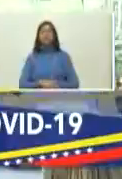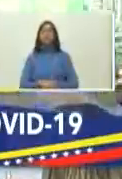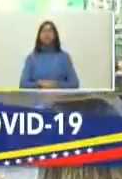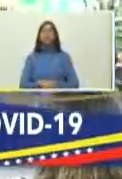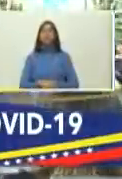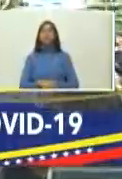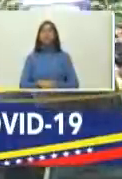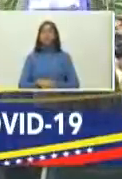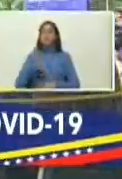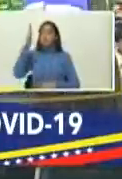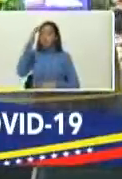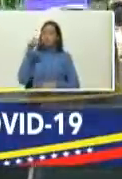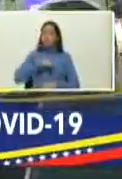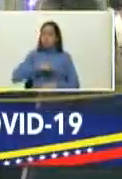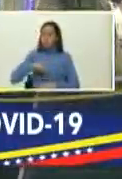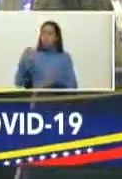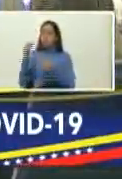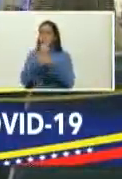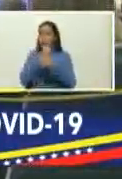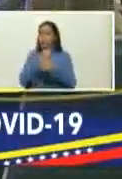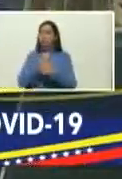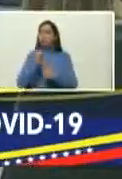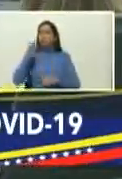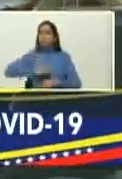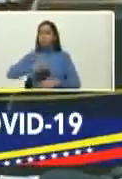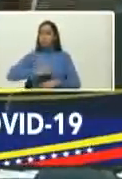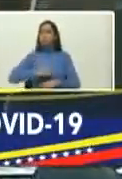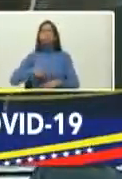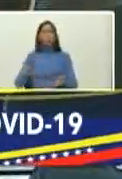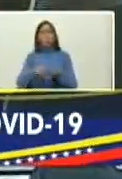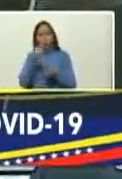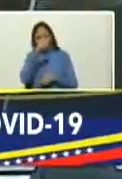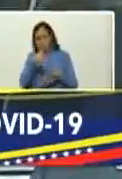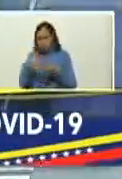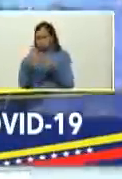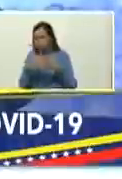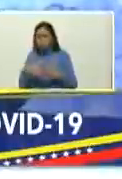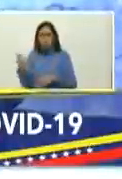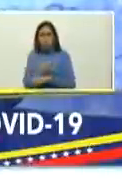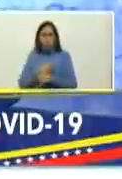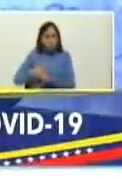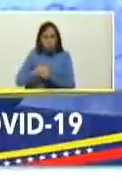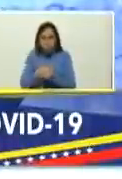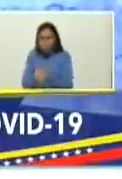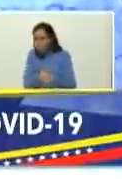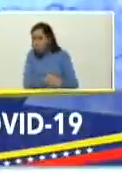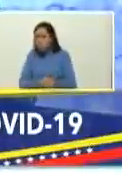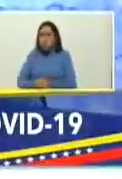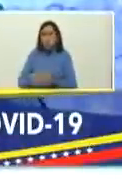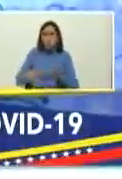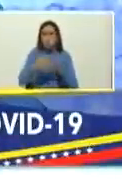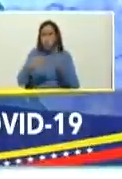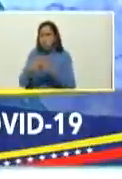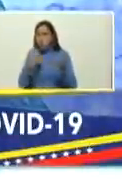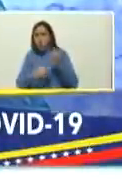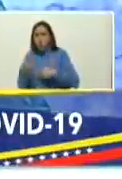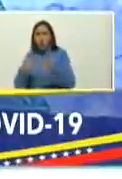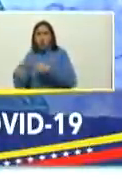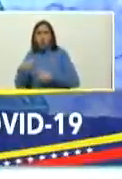tengan la seguridad que la vamos a comprar a pesar de que nos persigue el gobierno de Estados Unidos para que no compremos las medicinas